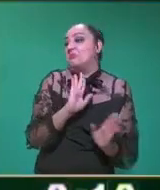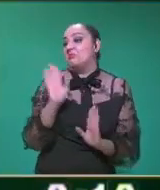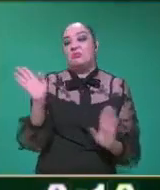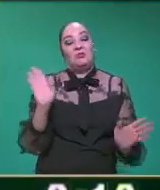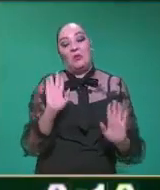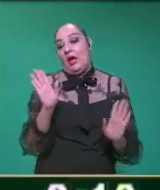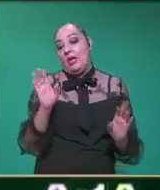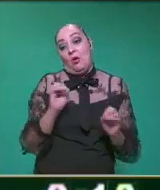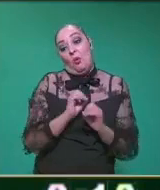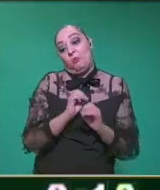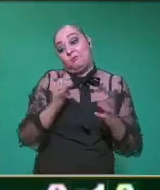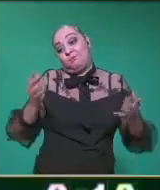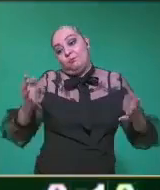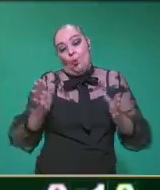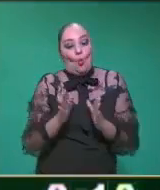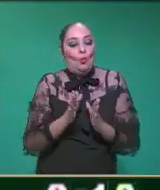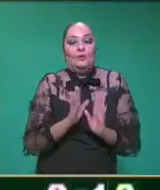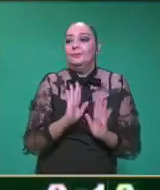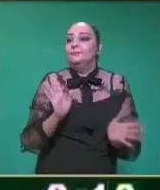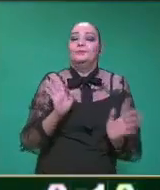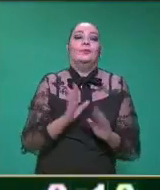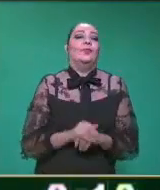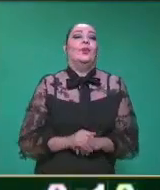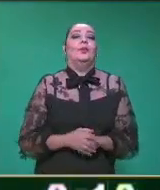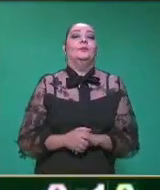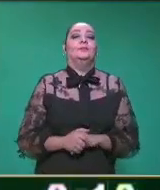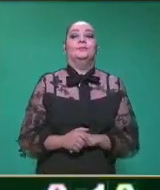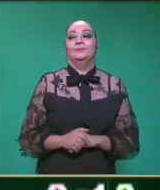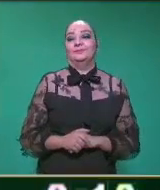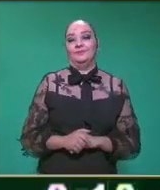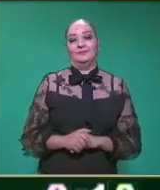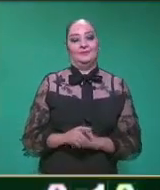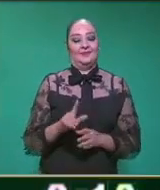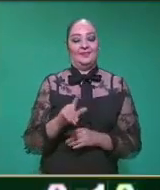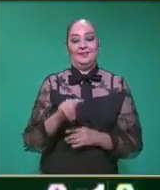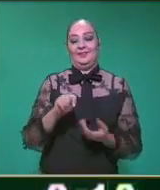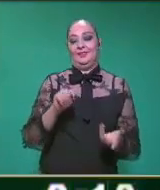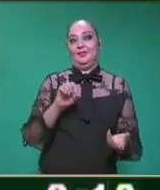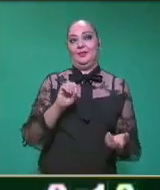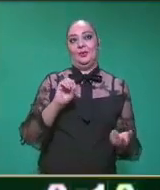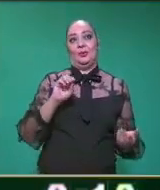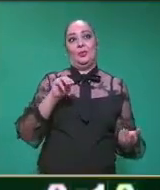que sea en medio. militar. Ni modo, póngame que soy Robusta, le vamos a poner robusta, maestra.